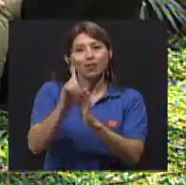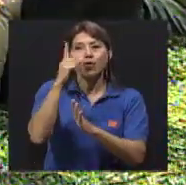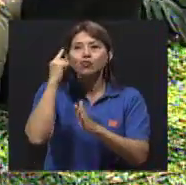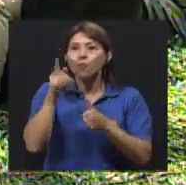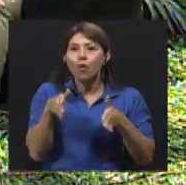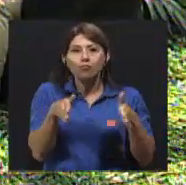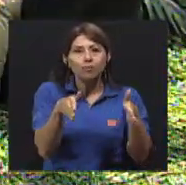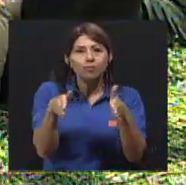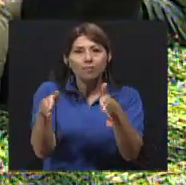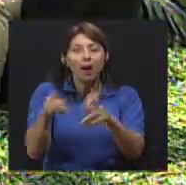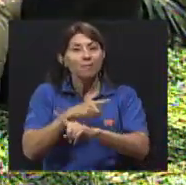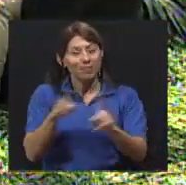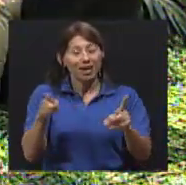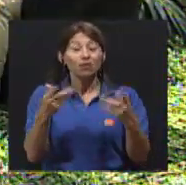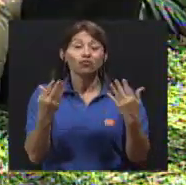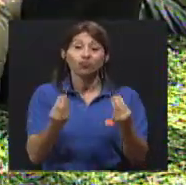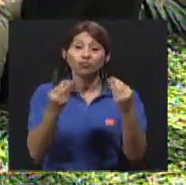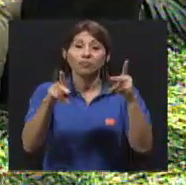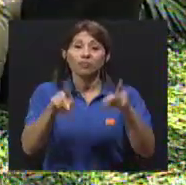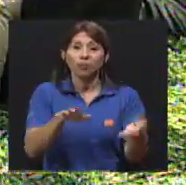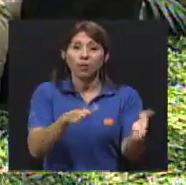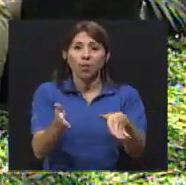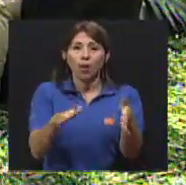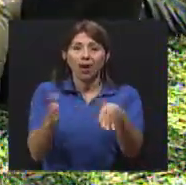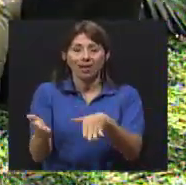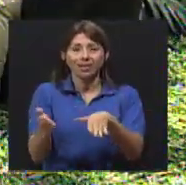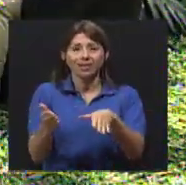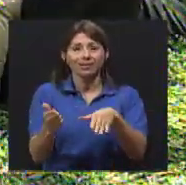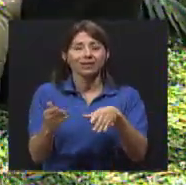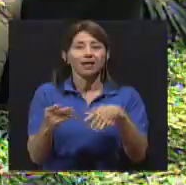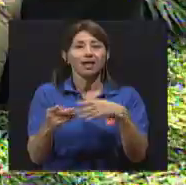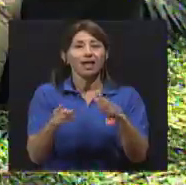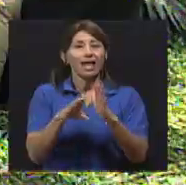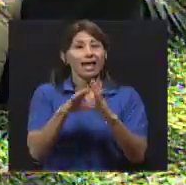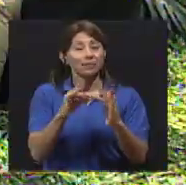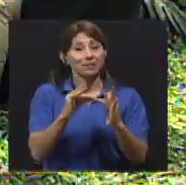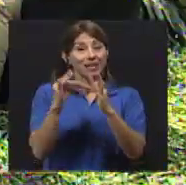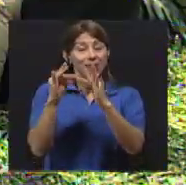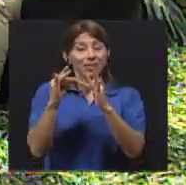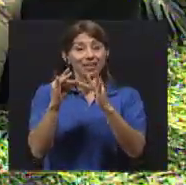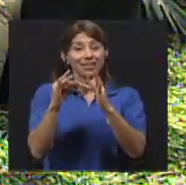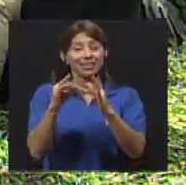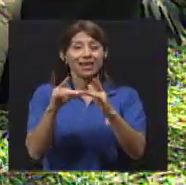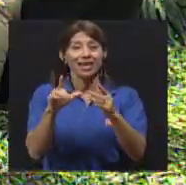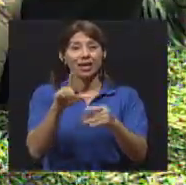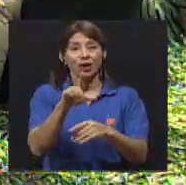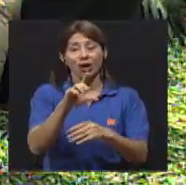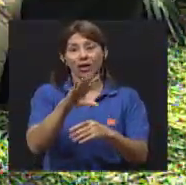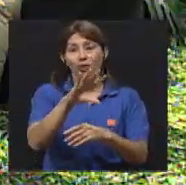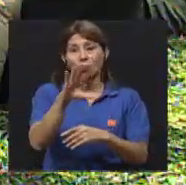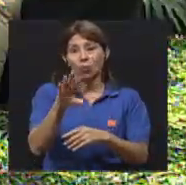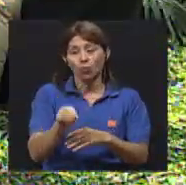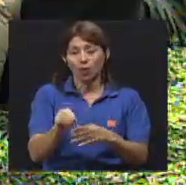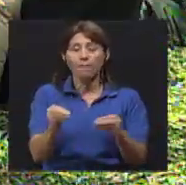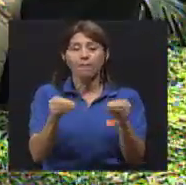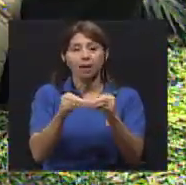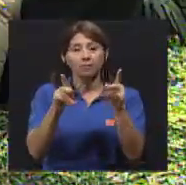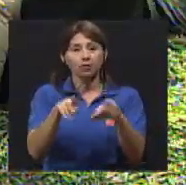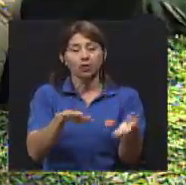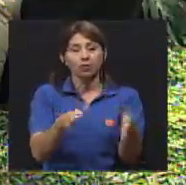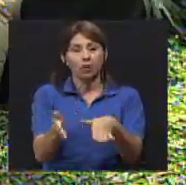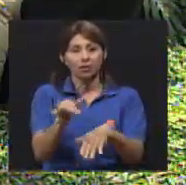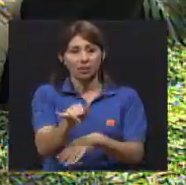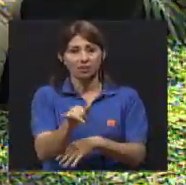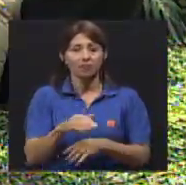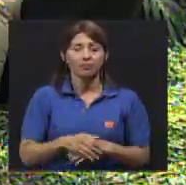medios y bajos es donde más se mueren los peatones. Especialmente en la zona de África es donde está la mayor incidencia. En el caso